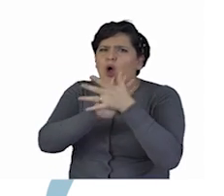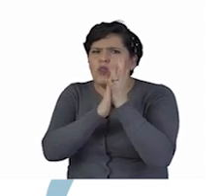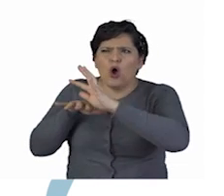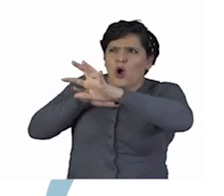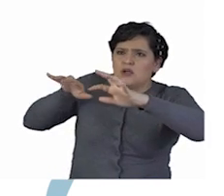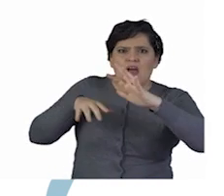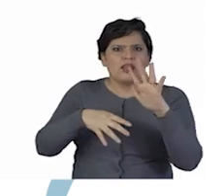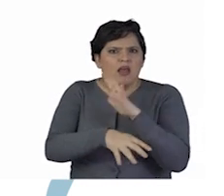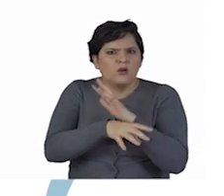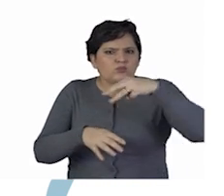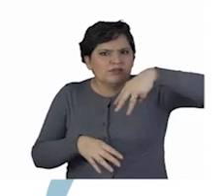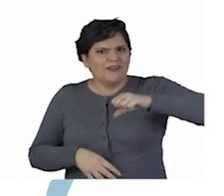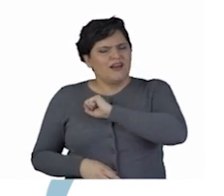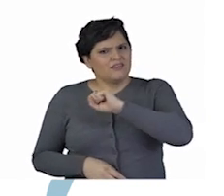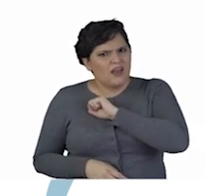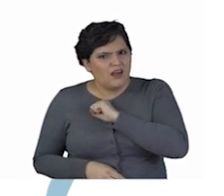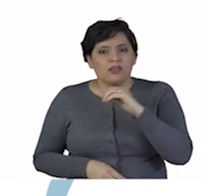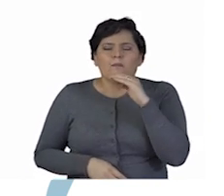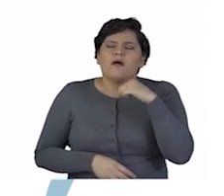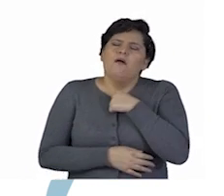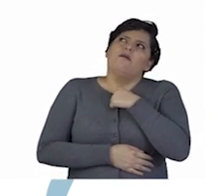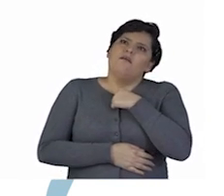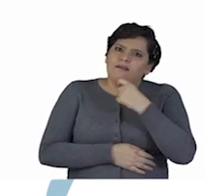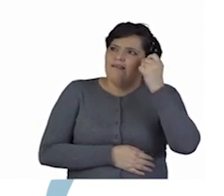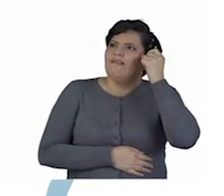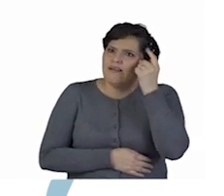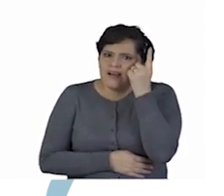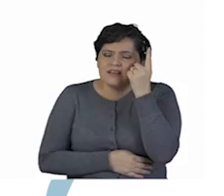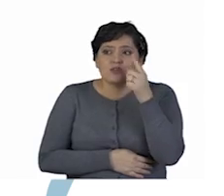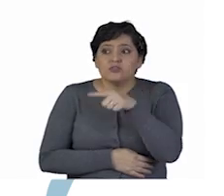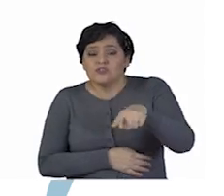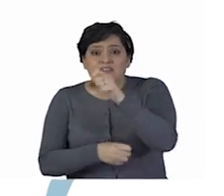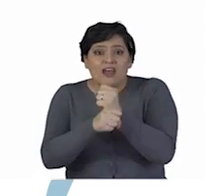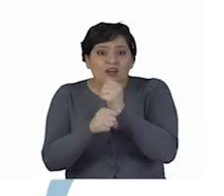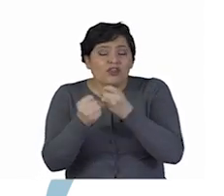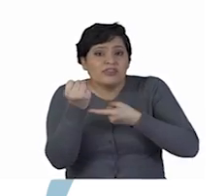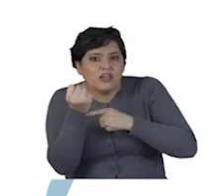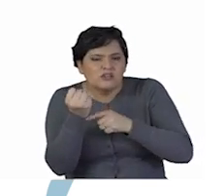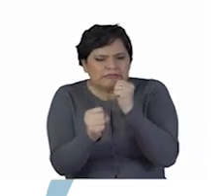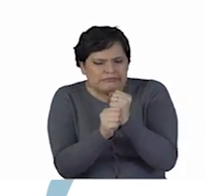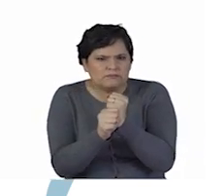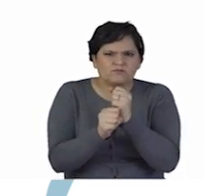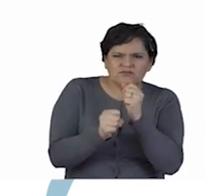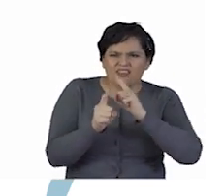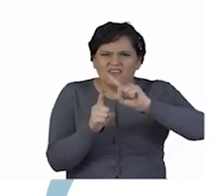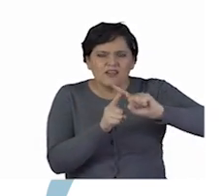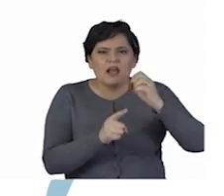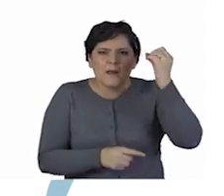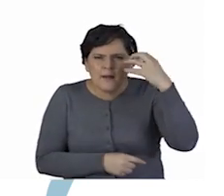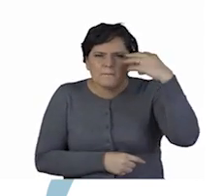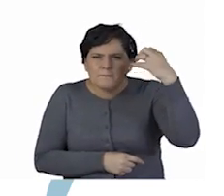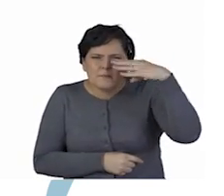los espectáculos del Teatro Municipal de Santiago. También comprendí que la mayoría de los trabajadores del área técnica son maestros de